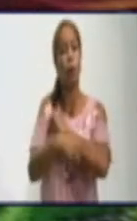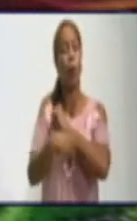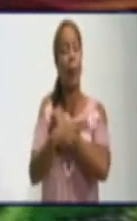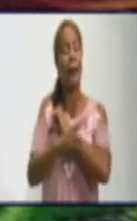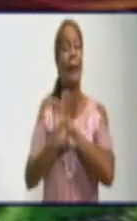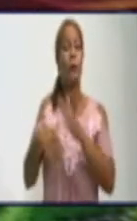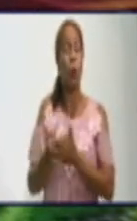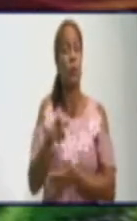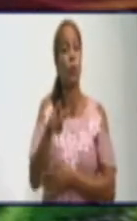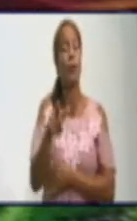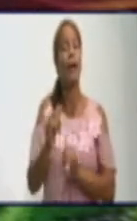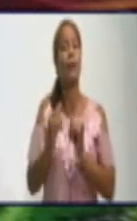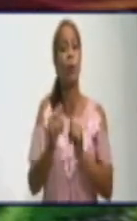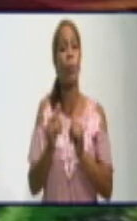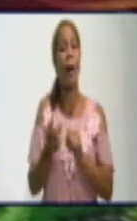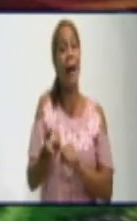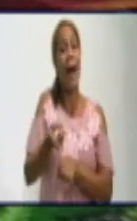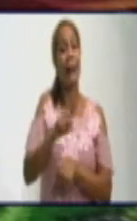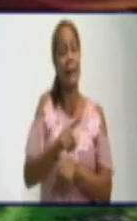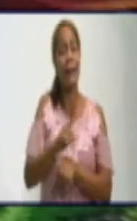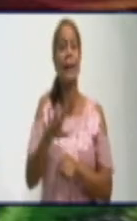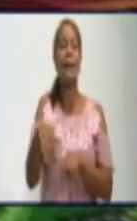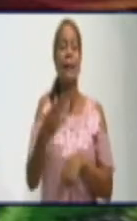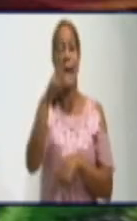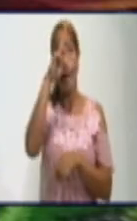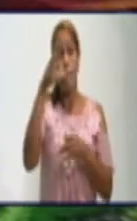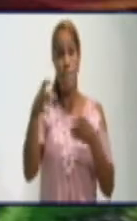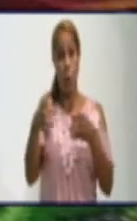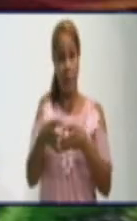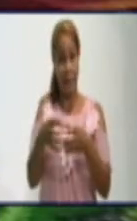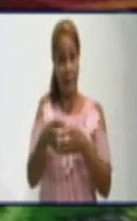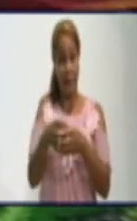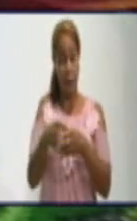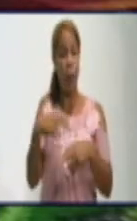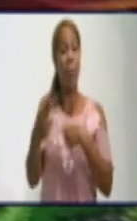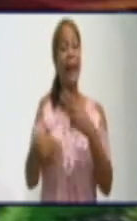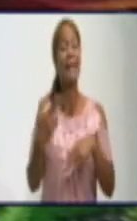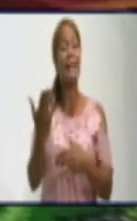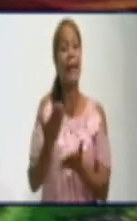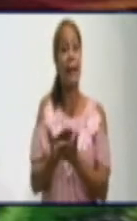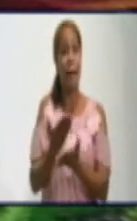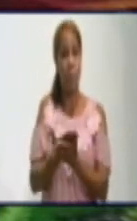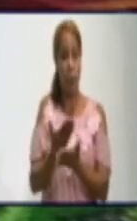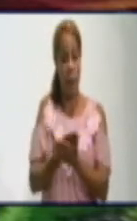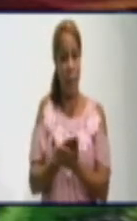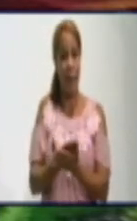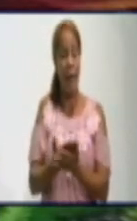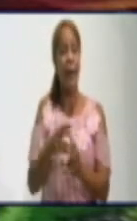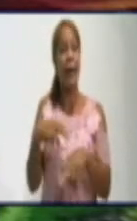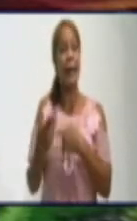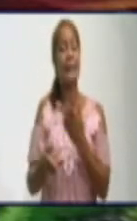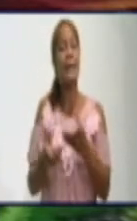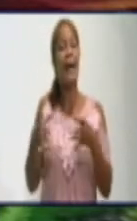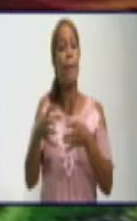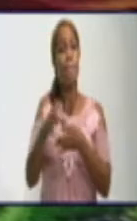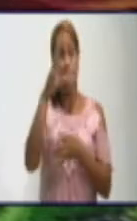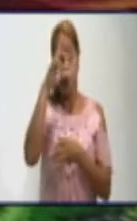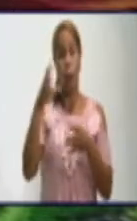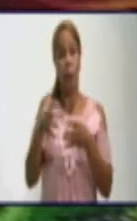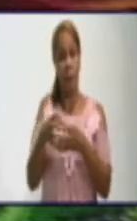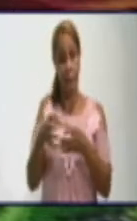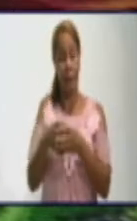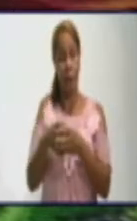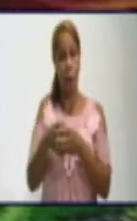información que el policlínico habilitado a tal efecto es el laboratorio del policlínico Jimmy Hirsel o tipo 3